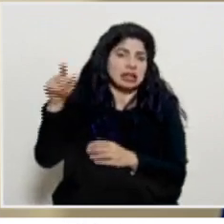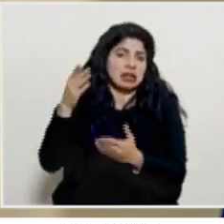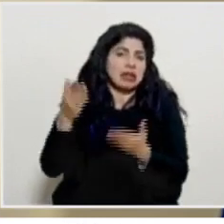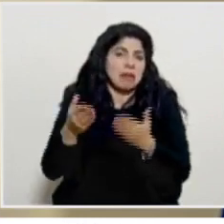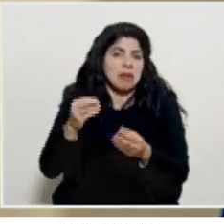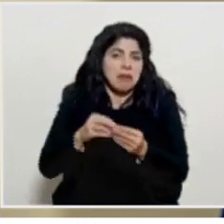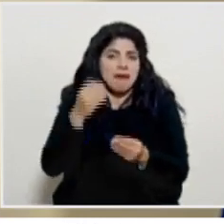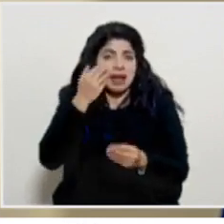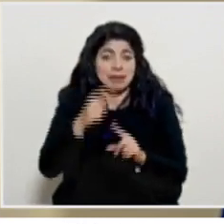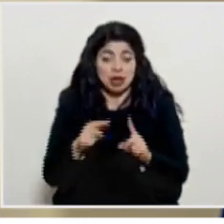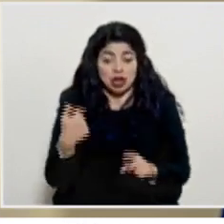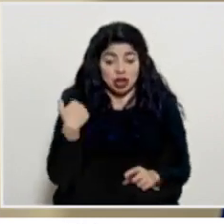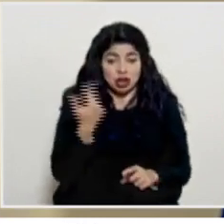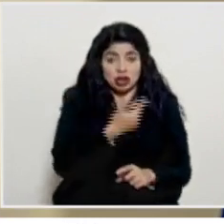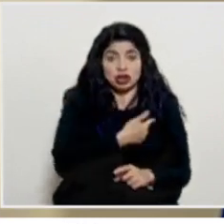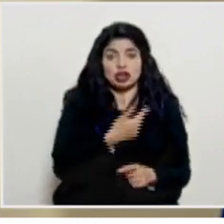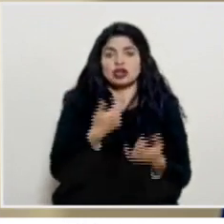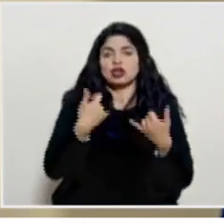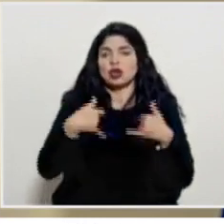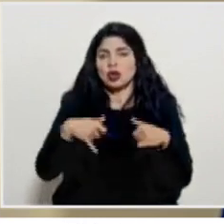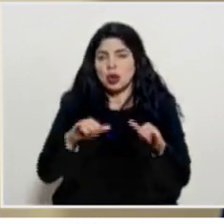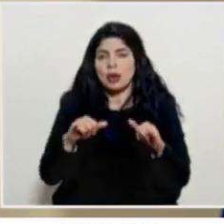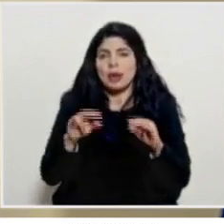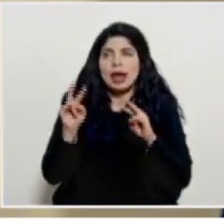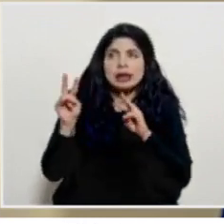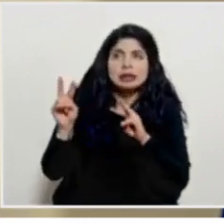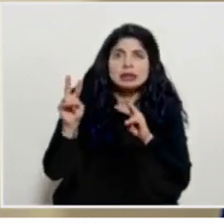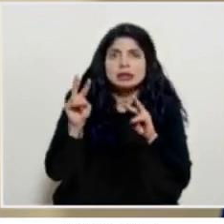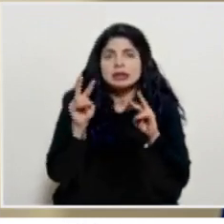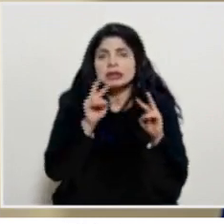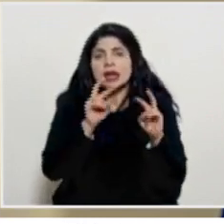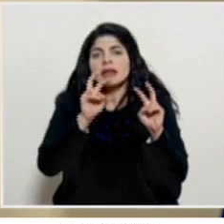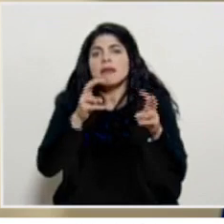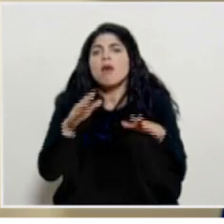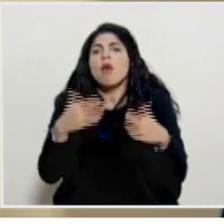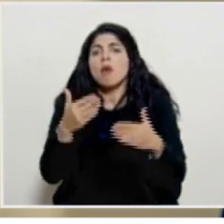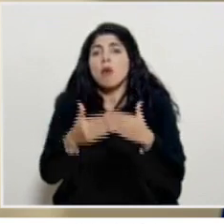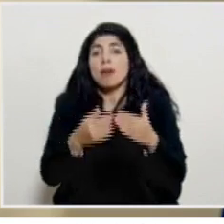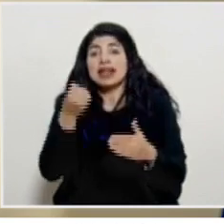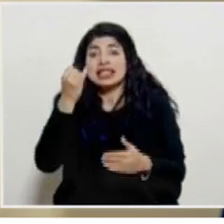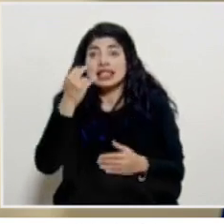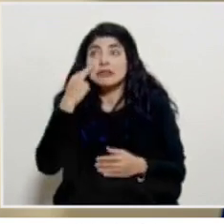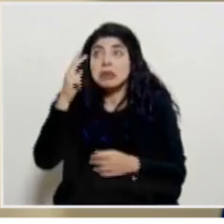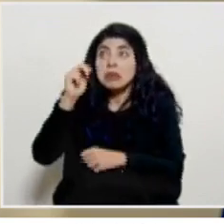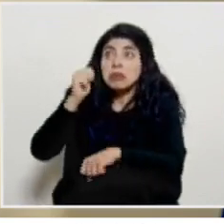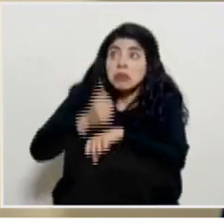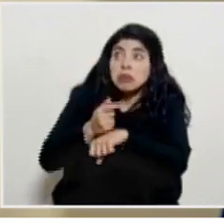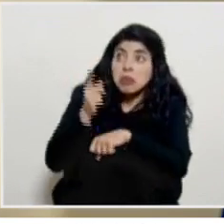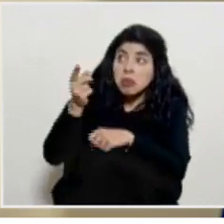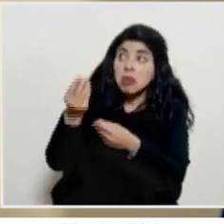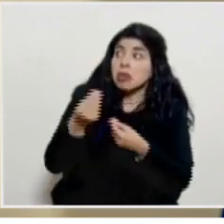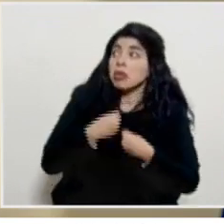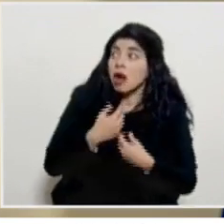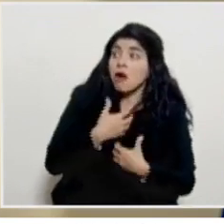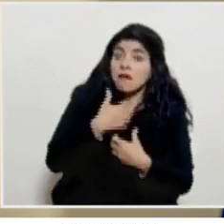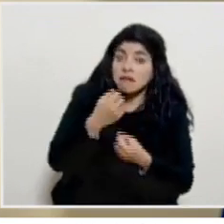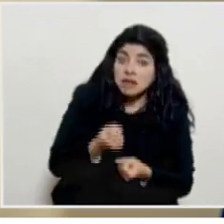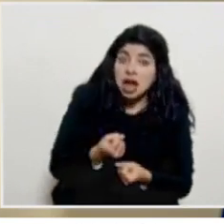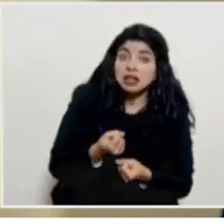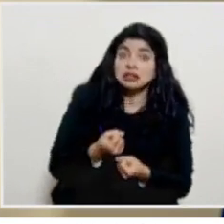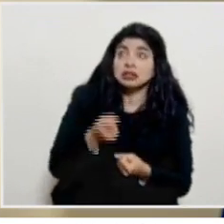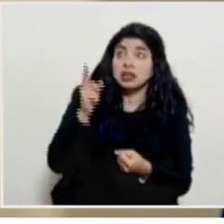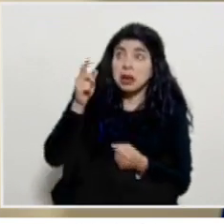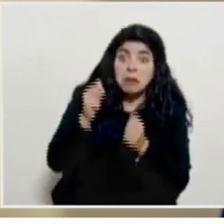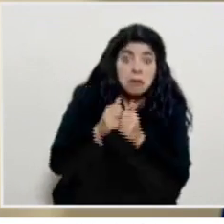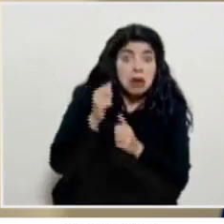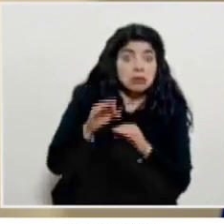puede ser más fácil esto pero nosotros estamos todavía no de seguimiento a este tema y en caso de que veamos que hay un mecanismo que confiere una confianza mucho